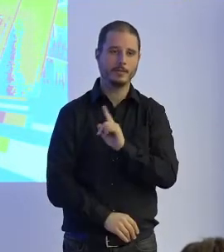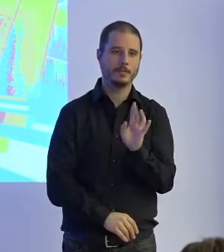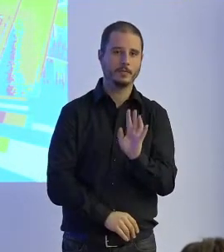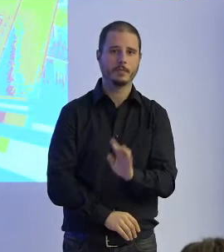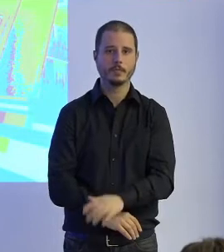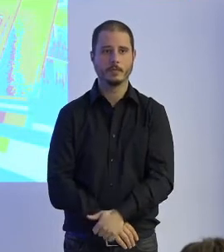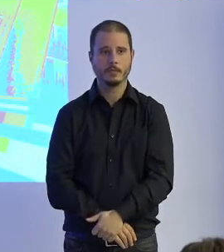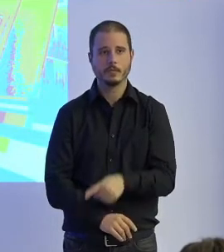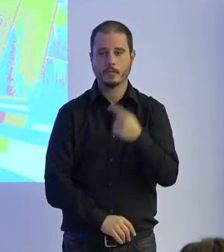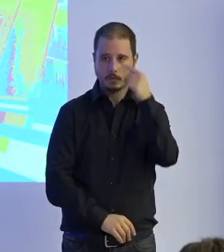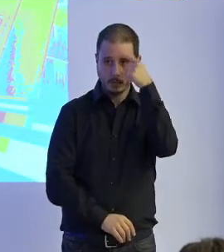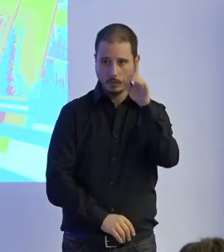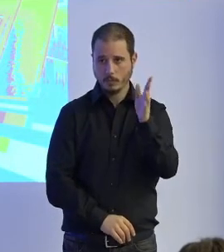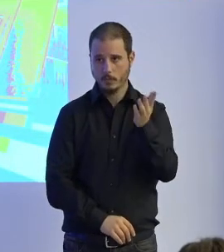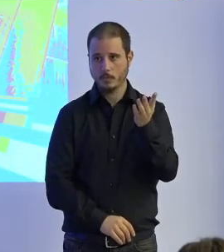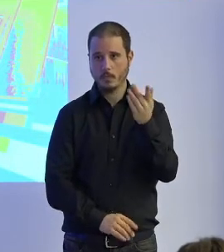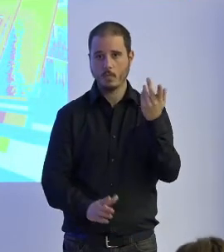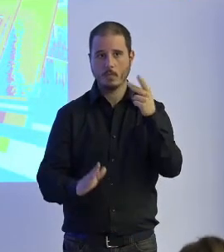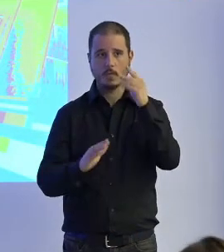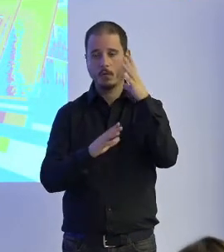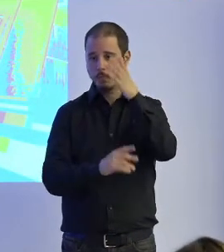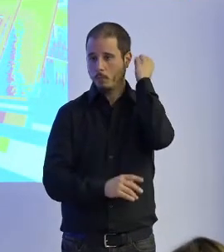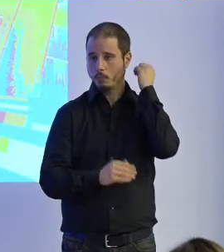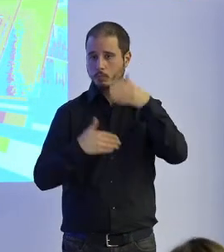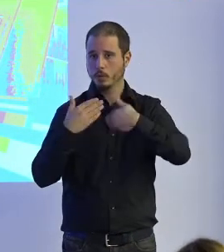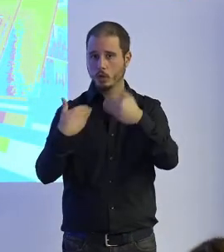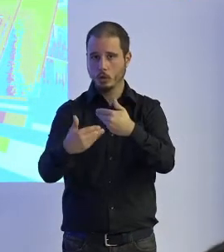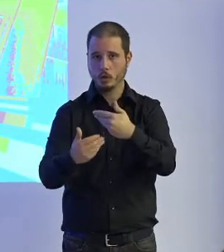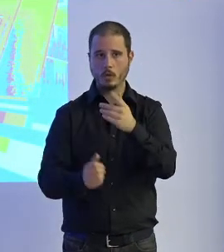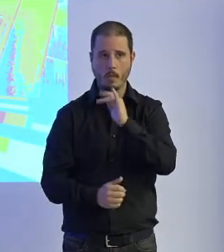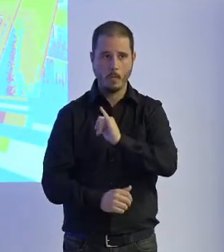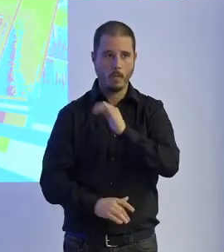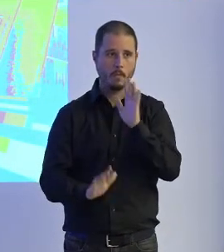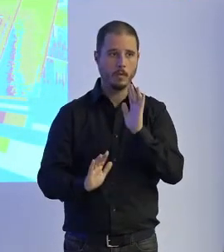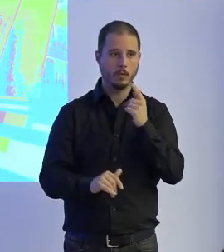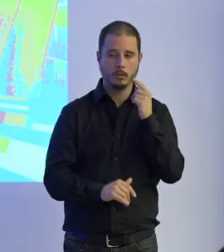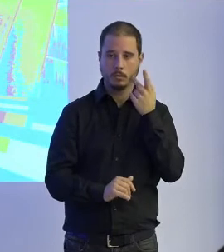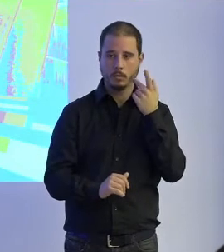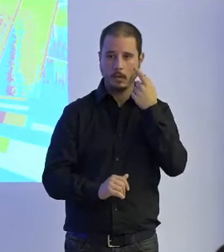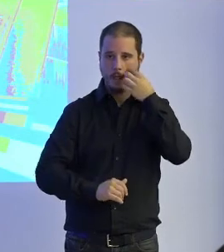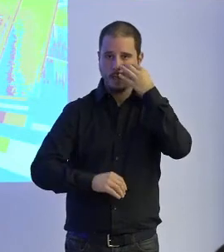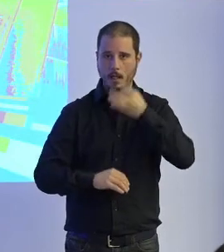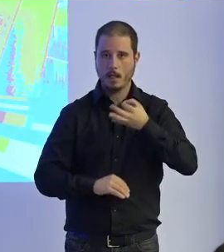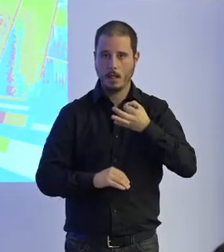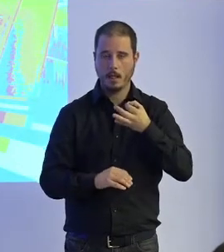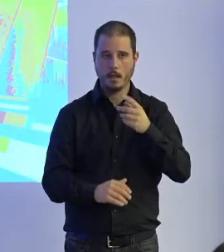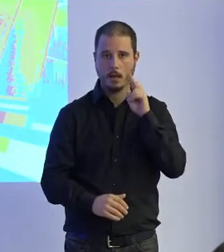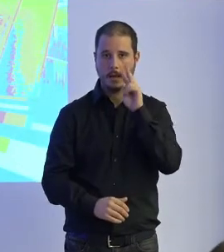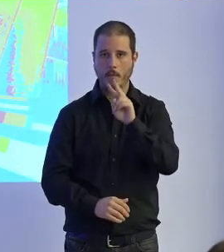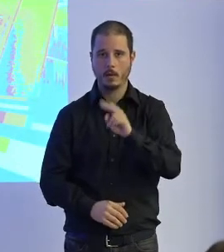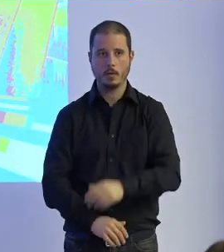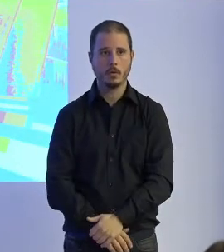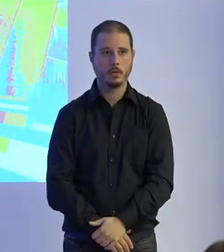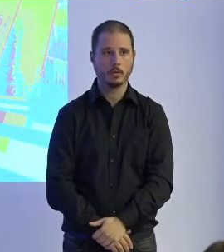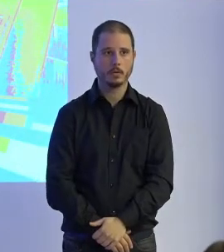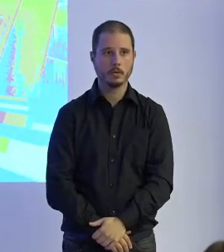protocolos pero o sea yo cuando lo veo en la realidad porque bueno todos